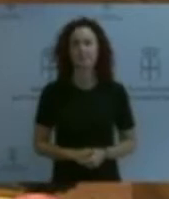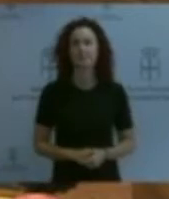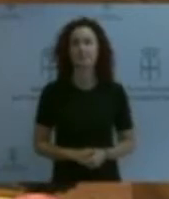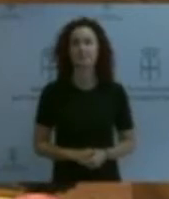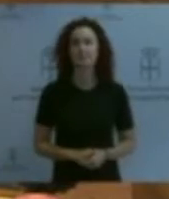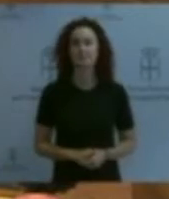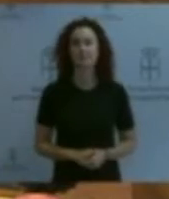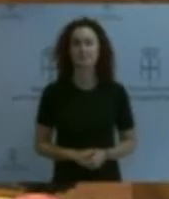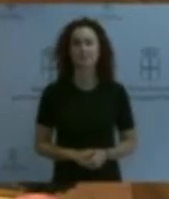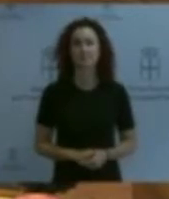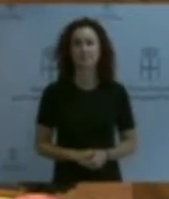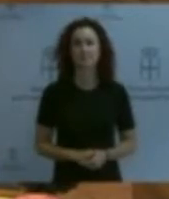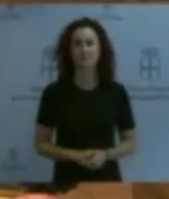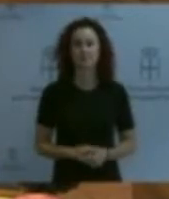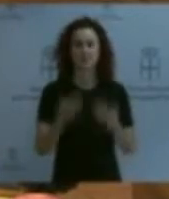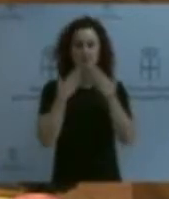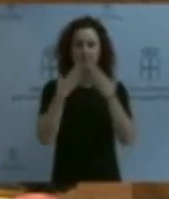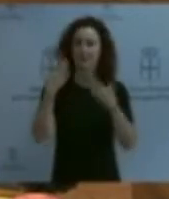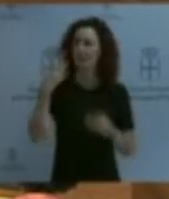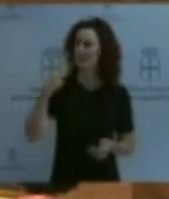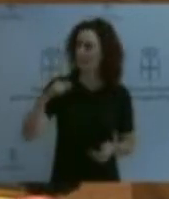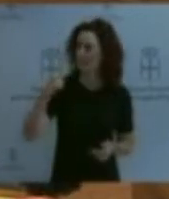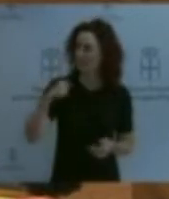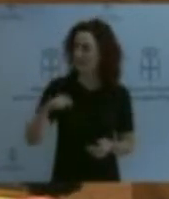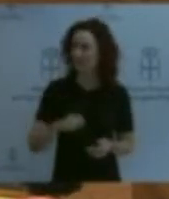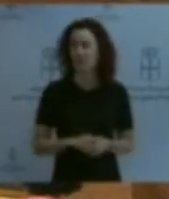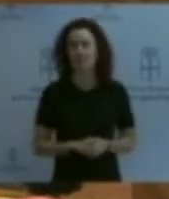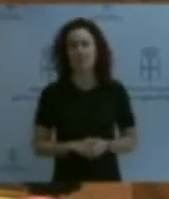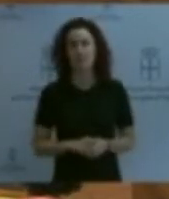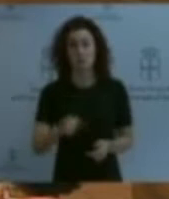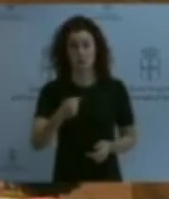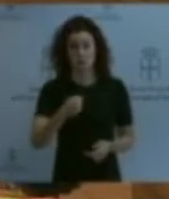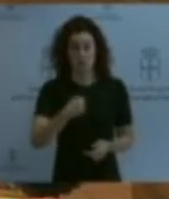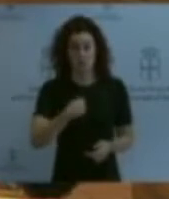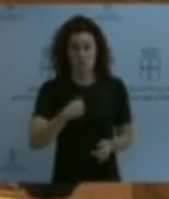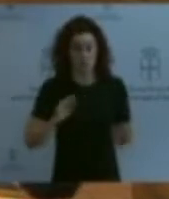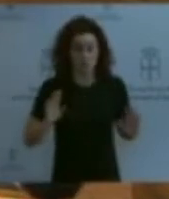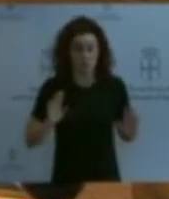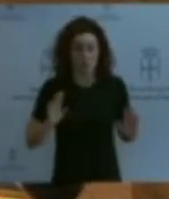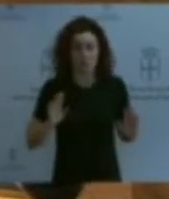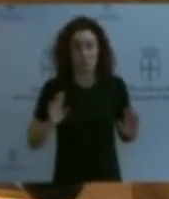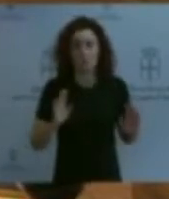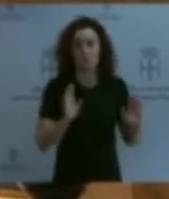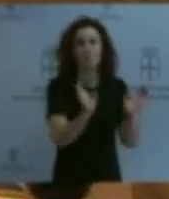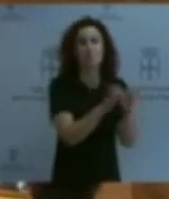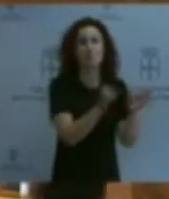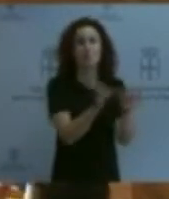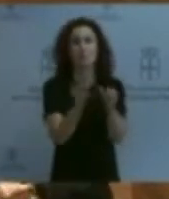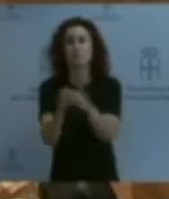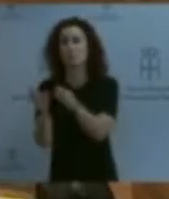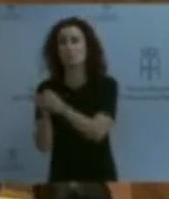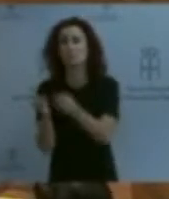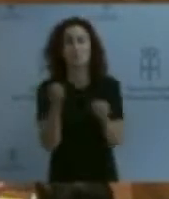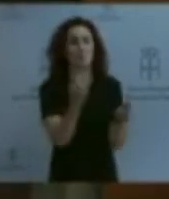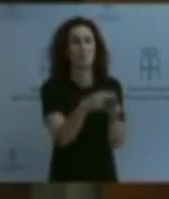Muchas gracias, señor presidente. Yo creo que los grupos parlamentarios, los partidos políticos, tienen que votar en función de lo que defienden. Y, desde luego,